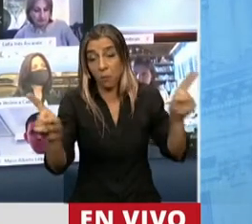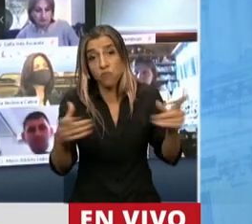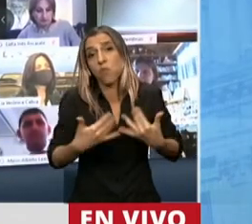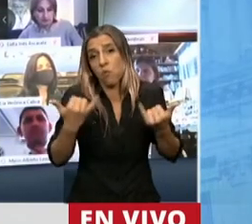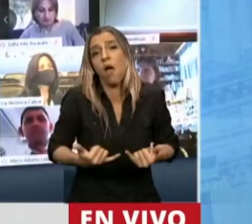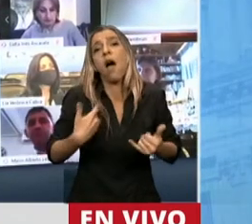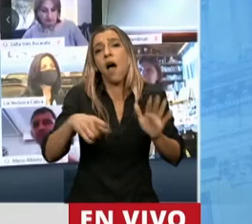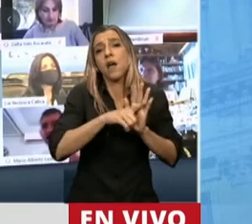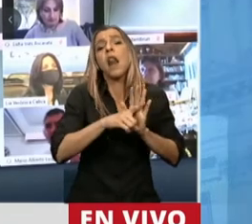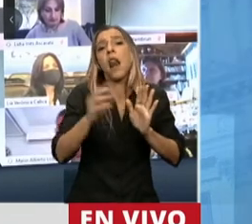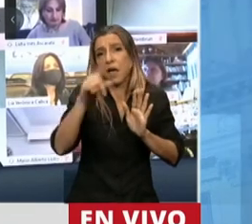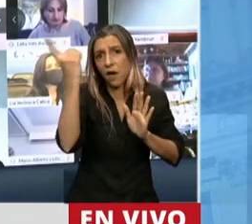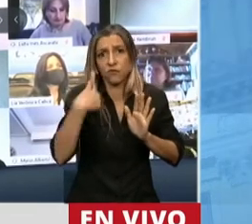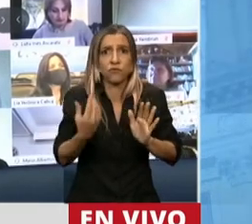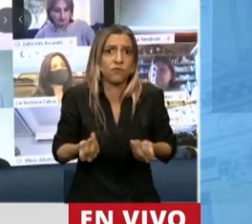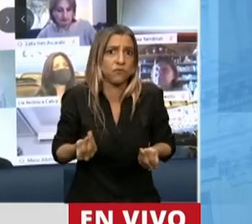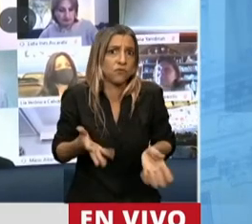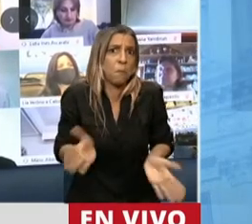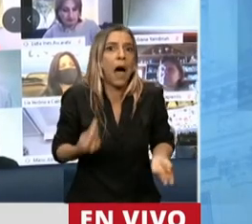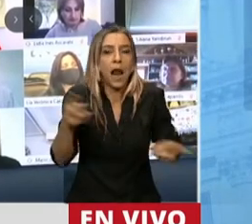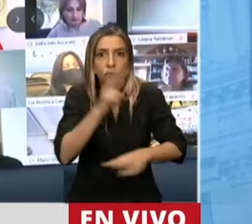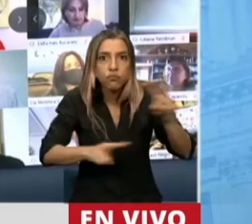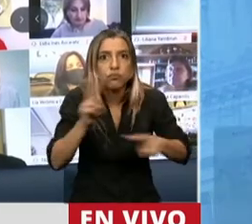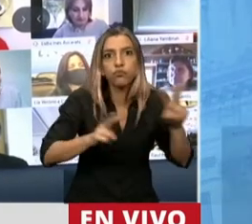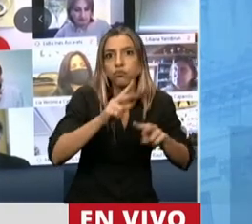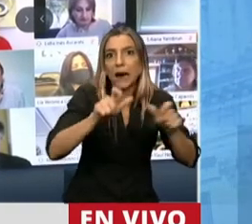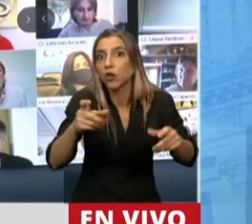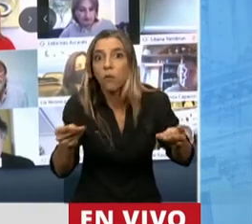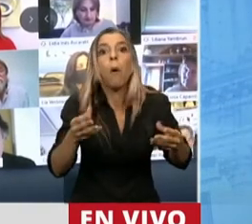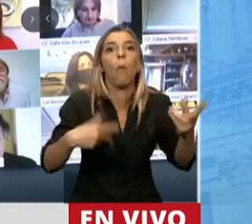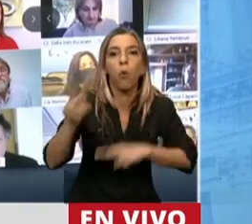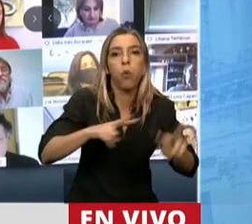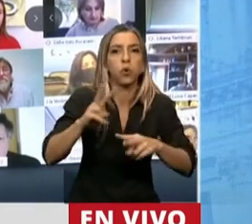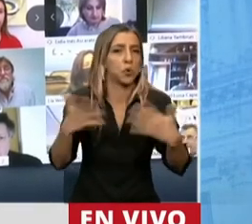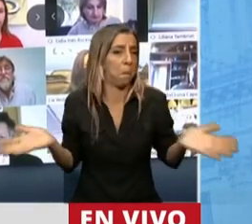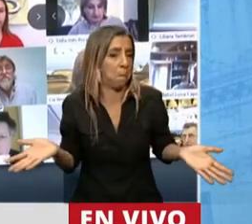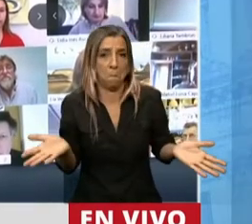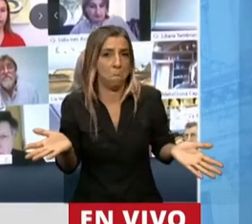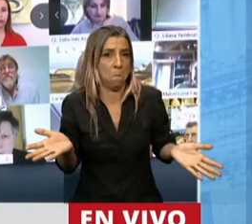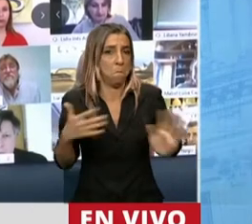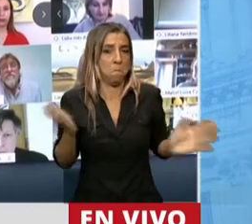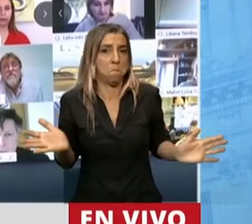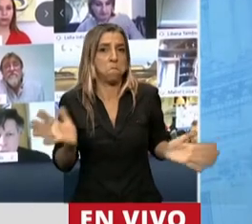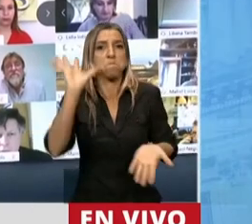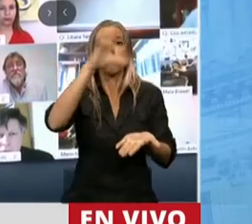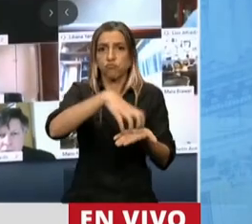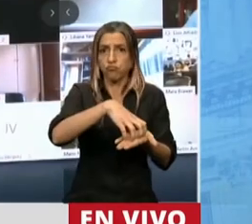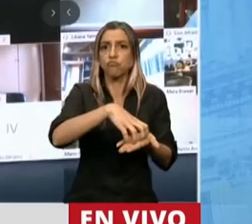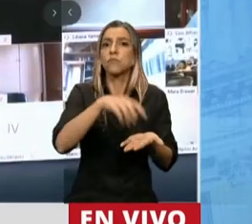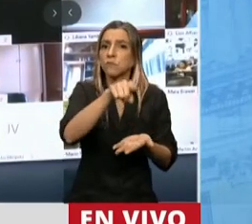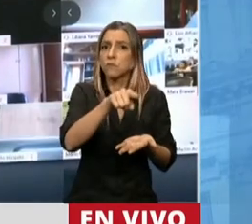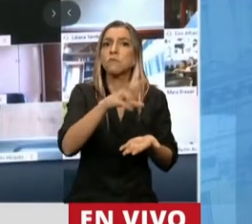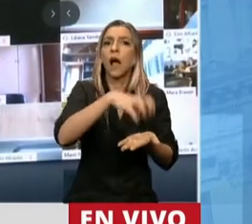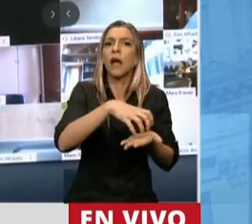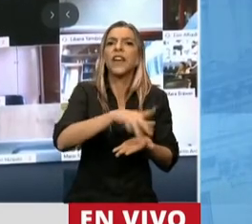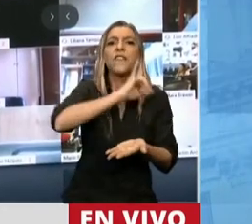en función de las búsquedas de personas. El gobierno provincial, ninguno de sus organismos informó la desaparición de estas chicas al Sistema Nacional Integrado